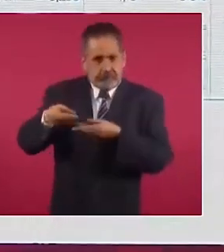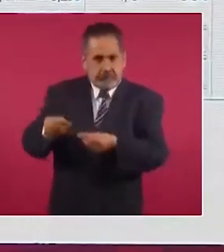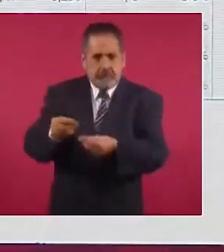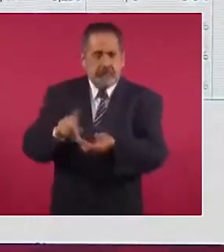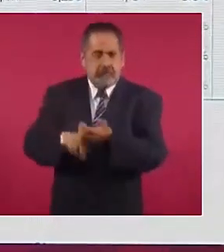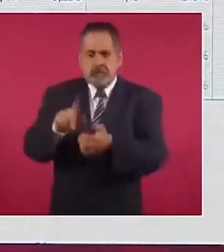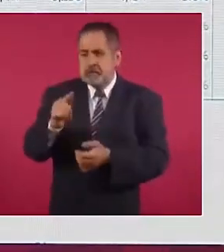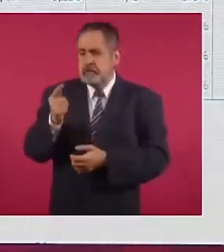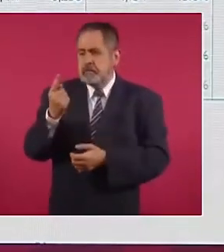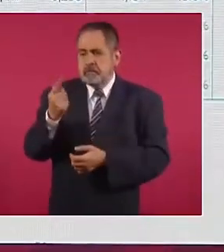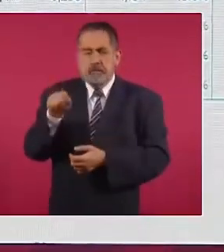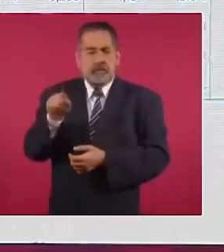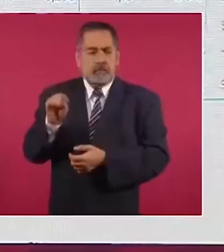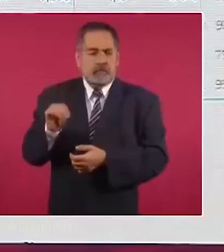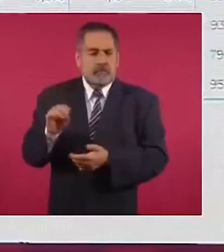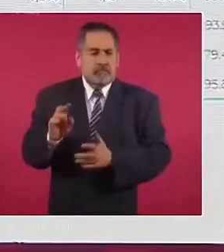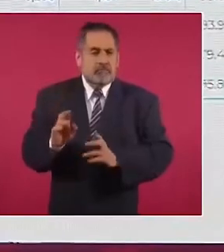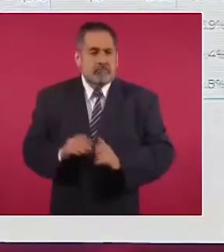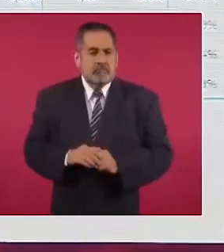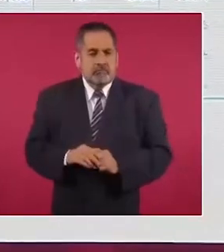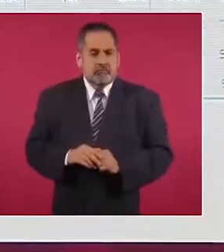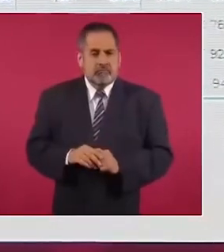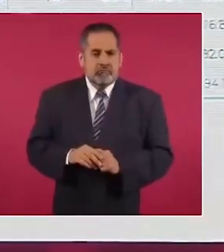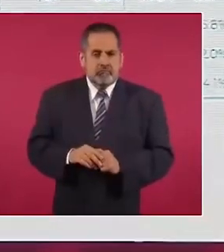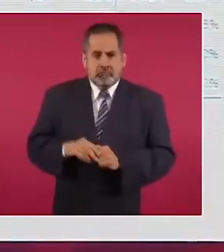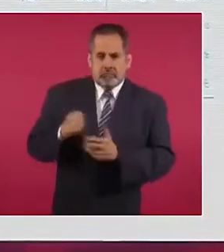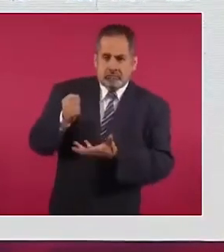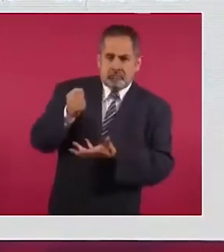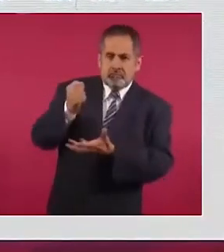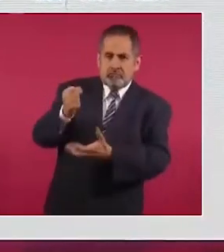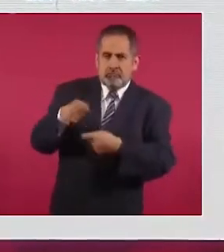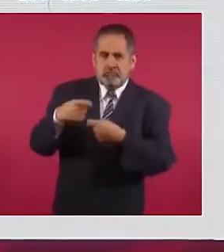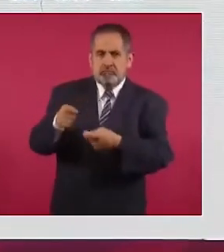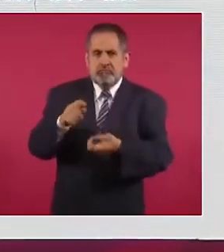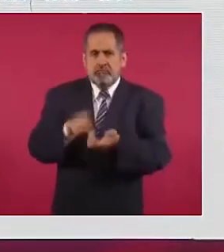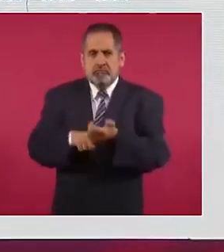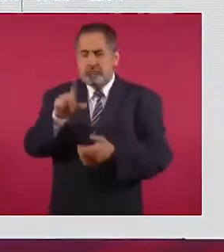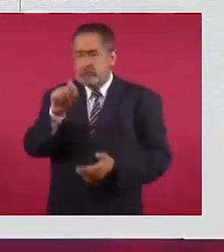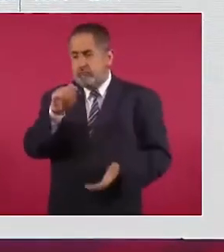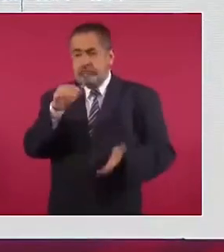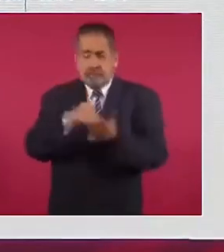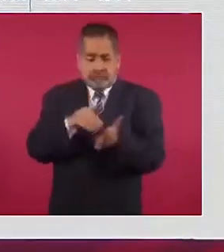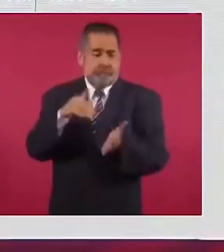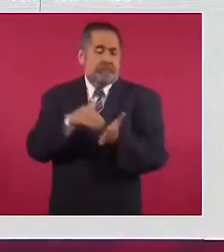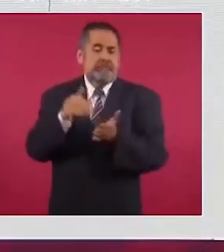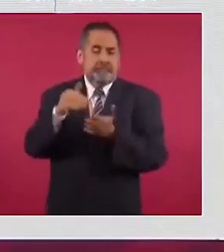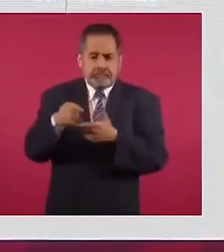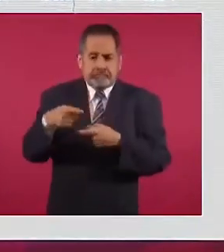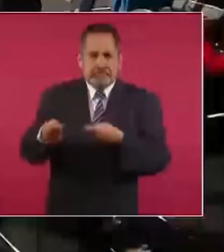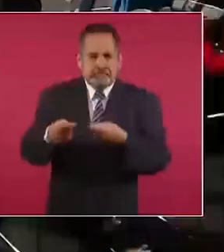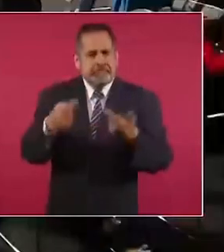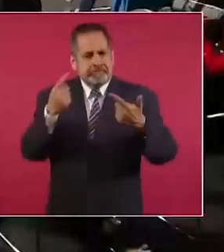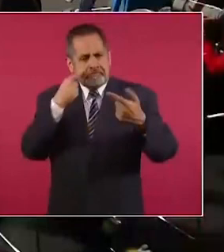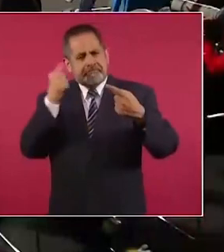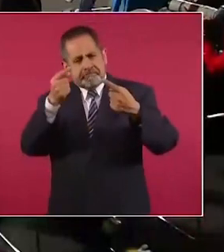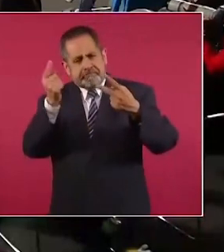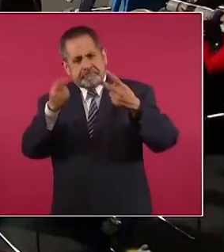es un presupuesto de 20 mil millones y así